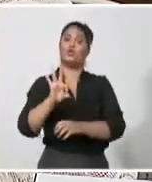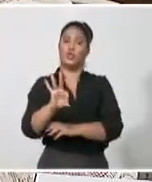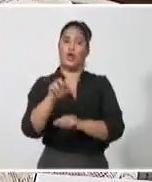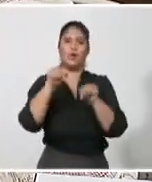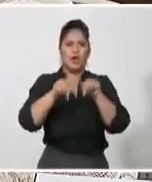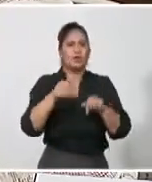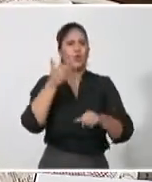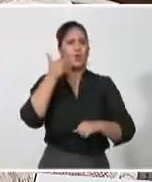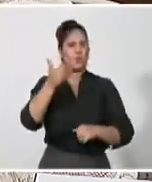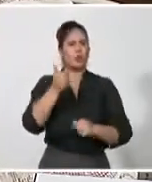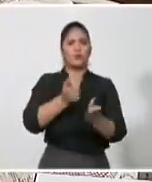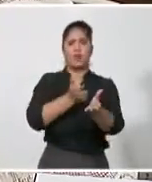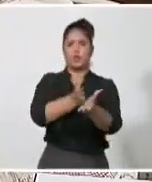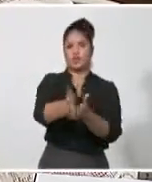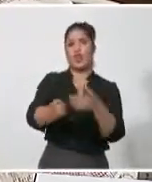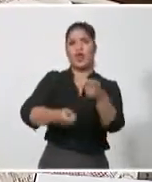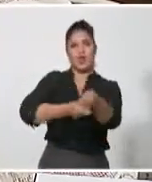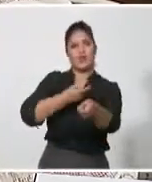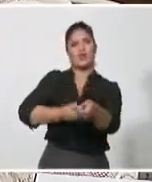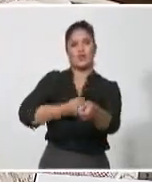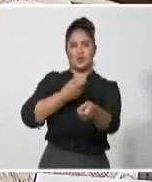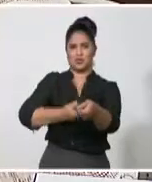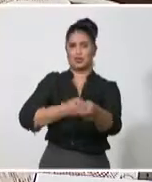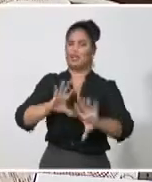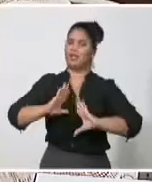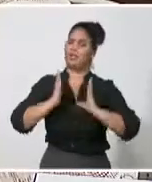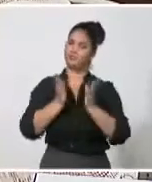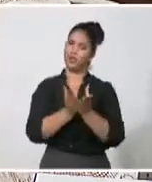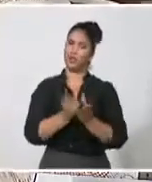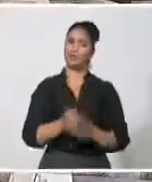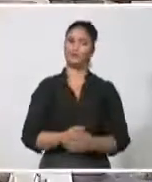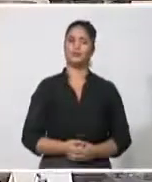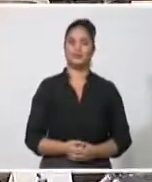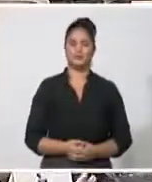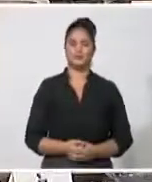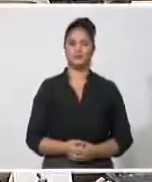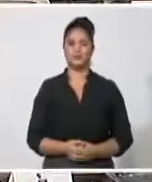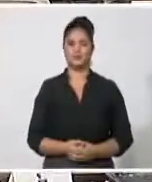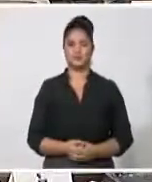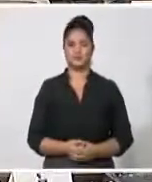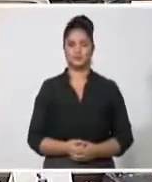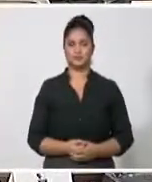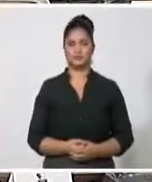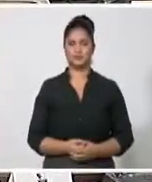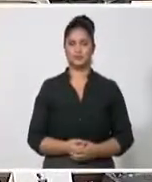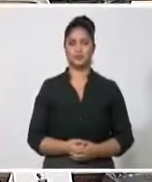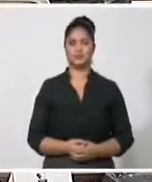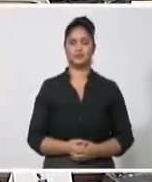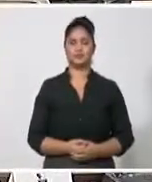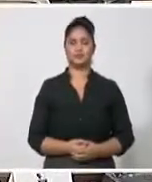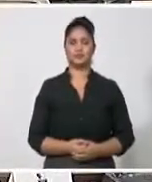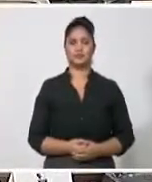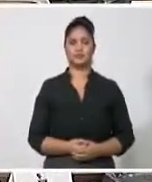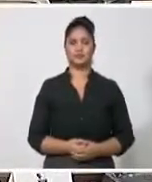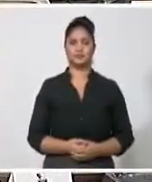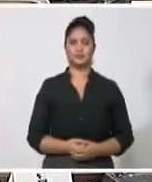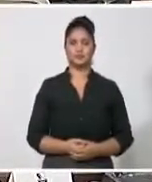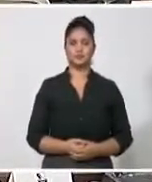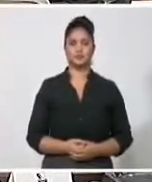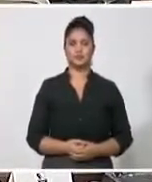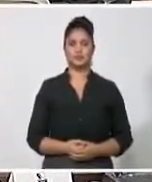seguir combatiendo todo lo que nos ha tocado y el pueblo en general. Muchas gracias. Héctor Martínez, Sistema Informativo de la Televisión